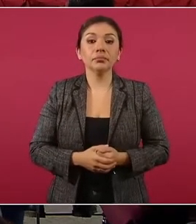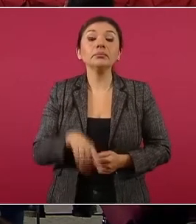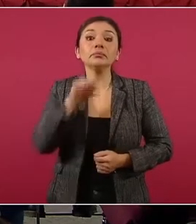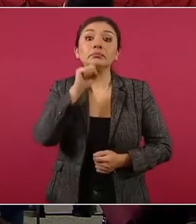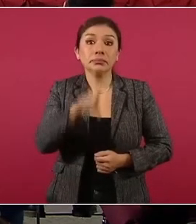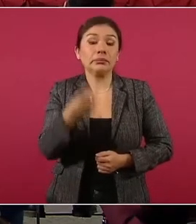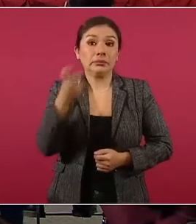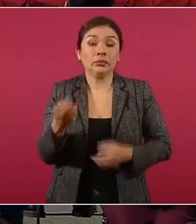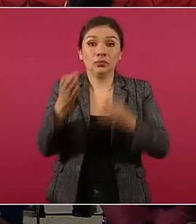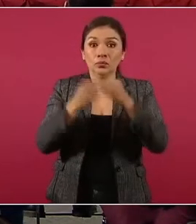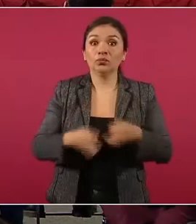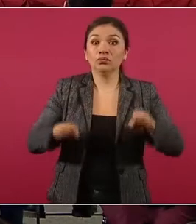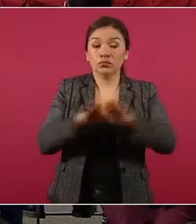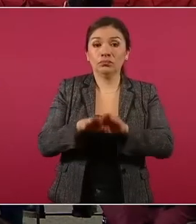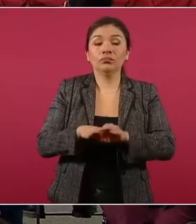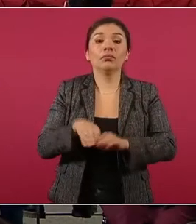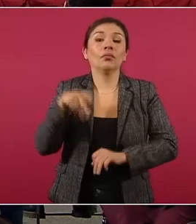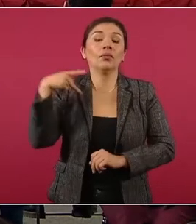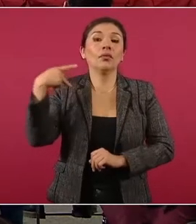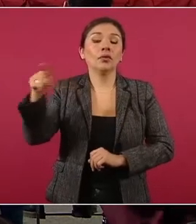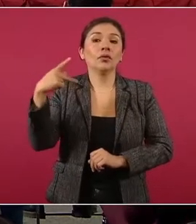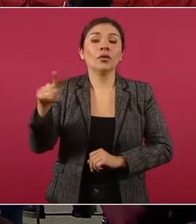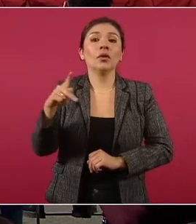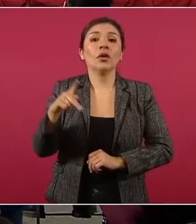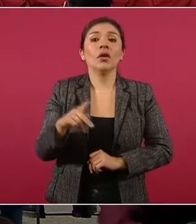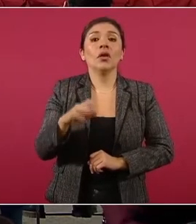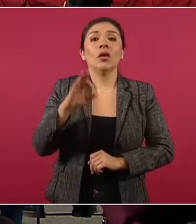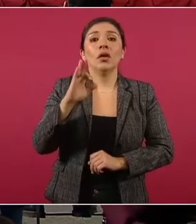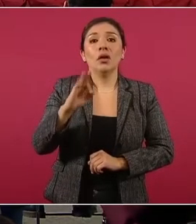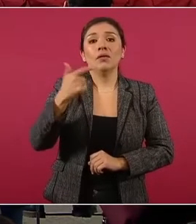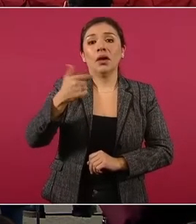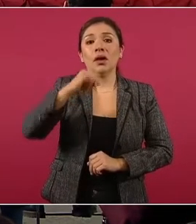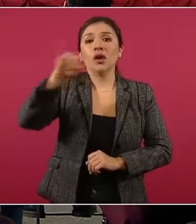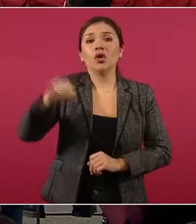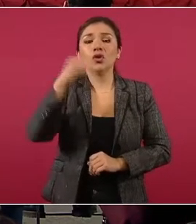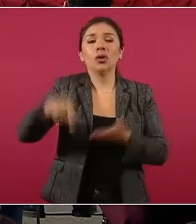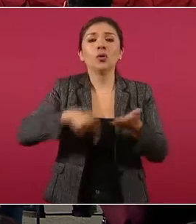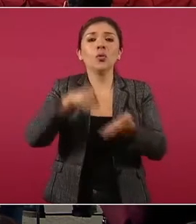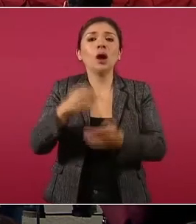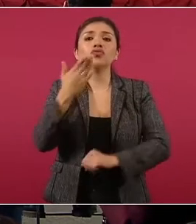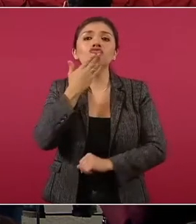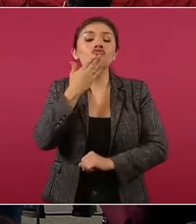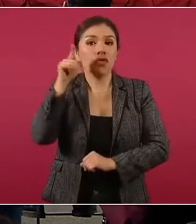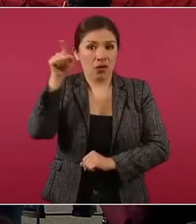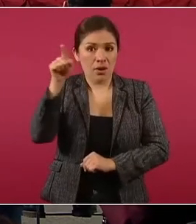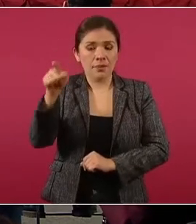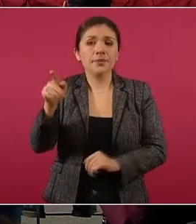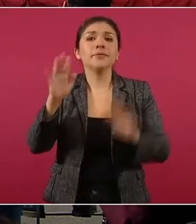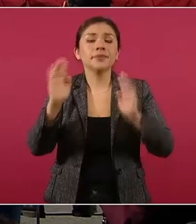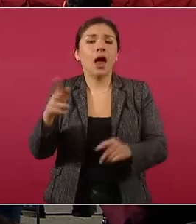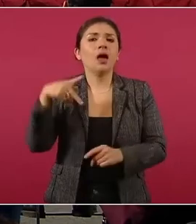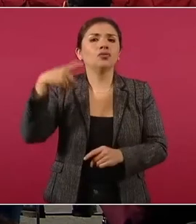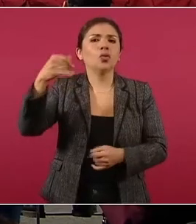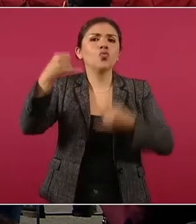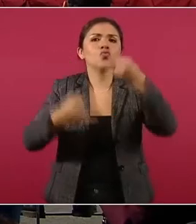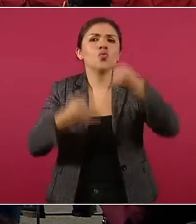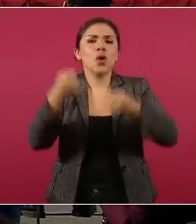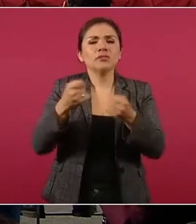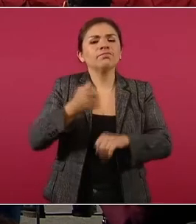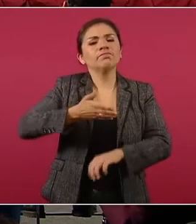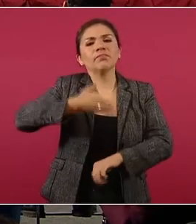relevante que la Fiscalía General de Justicia de Sonora obtuvo de un juez sentencia